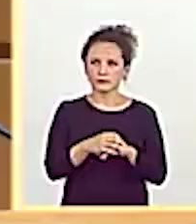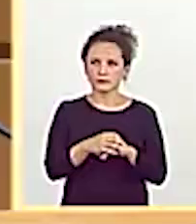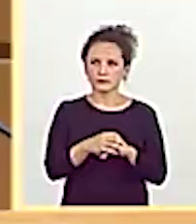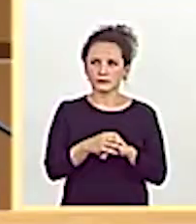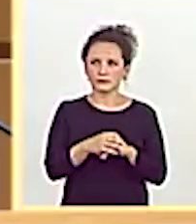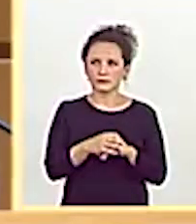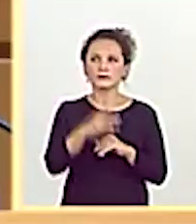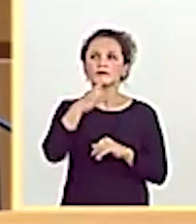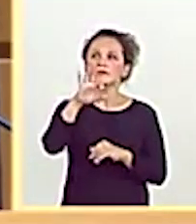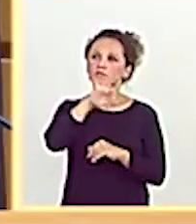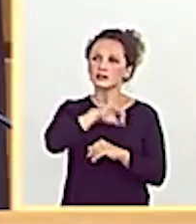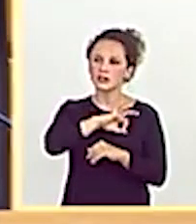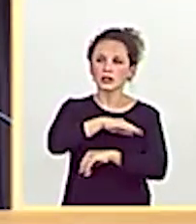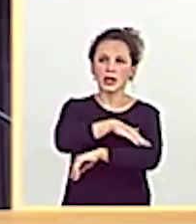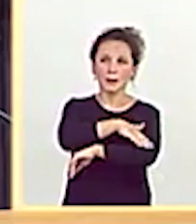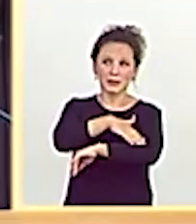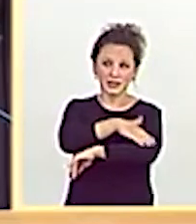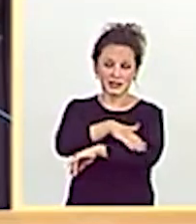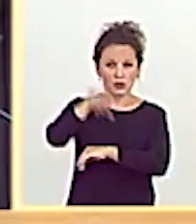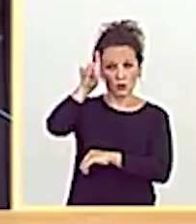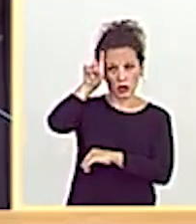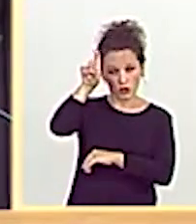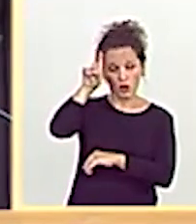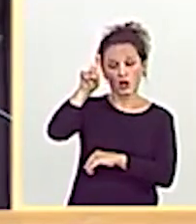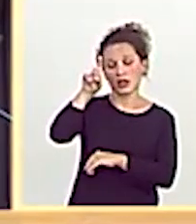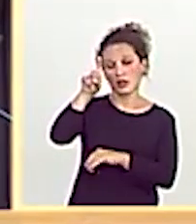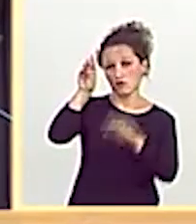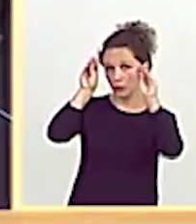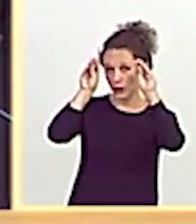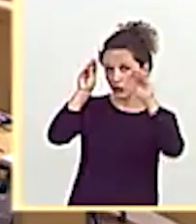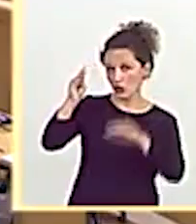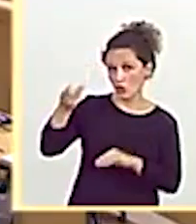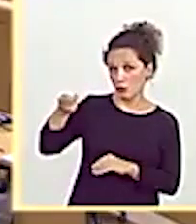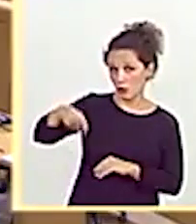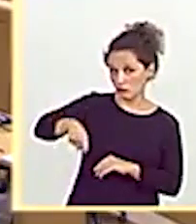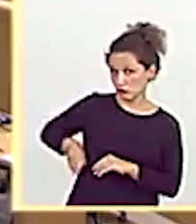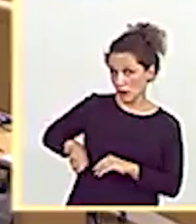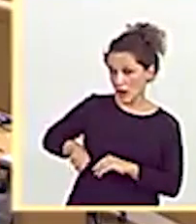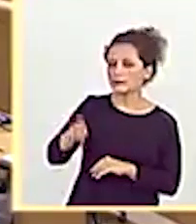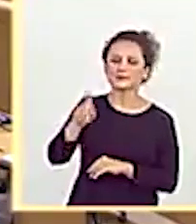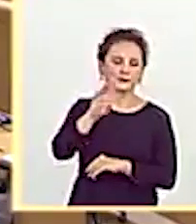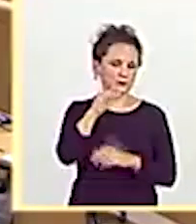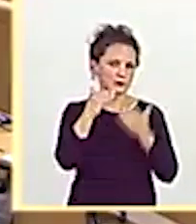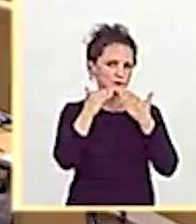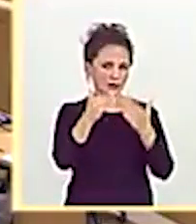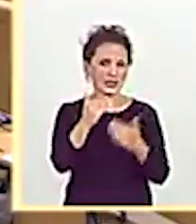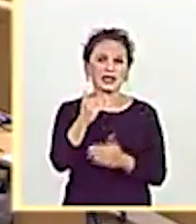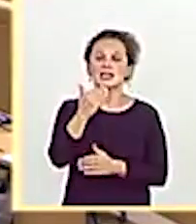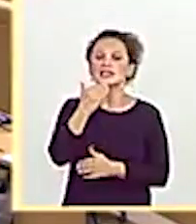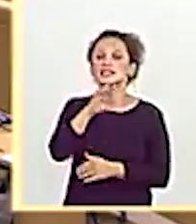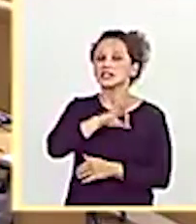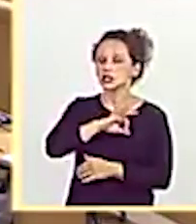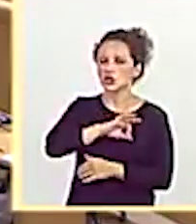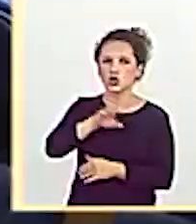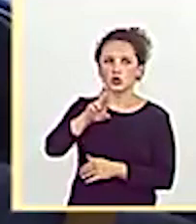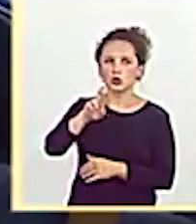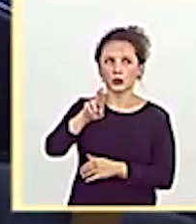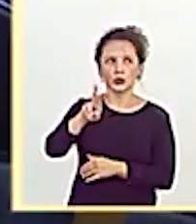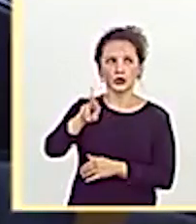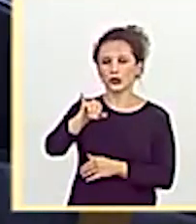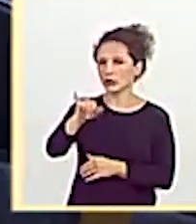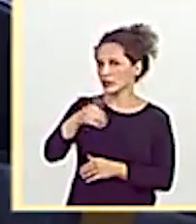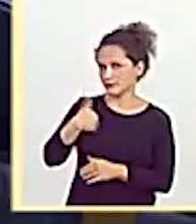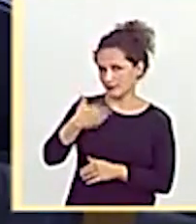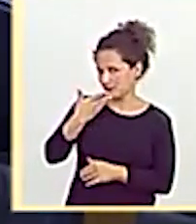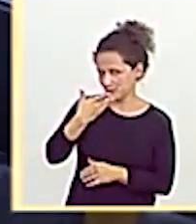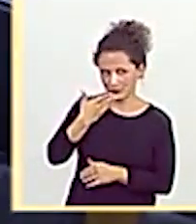Señora ministra de Educación y Formación Profesional. Sí, muchas gracias, señora presidenta. Señor Ruz, ya le conozco. Yo le conozco